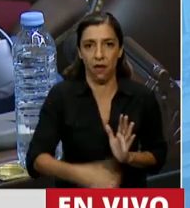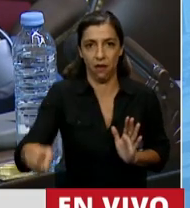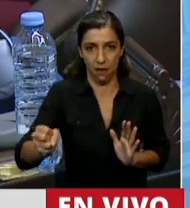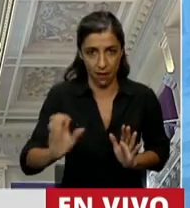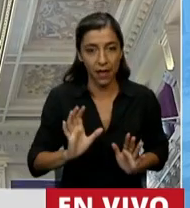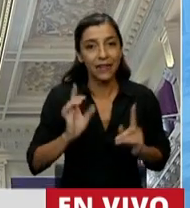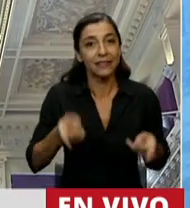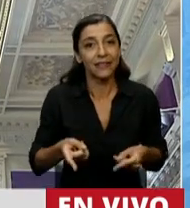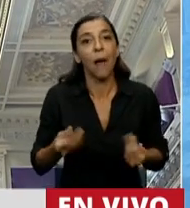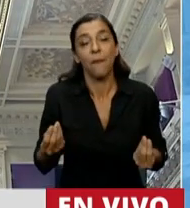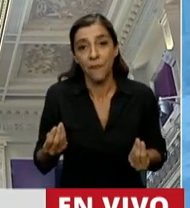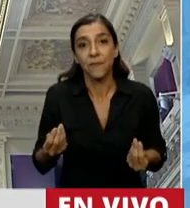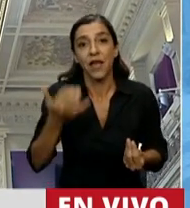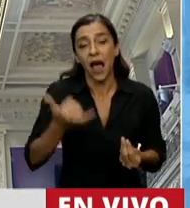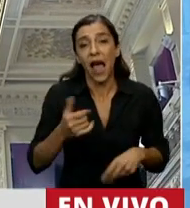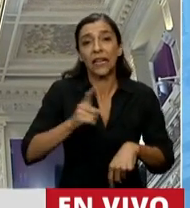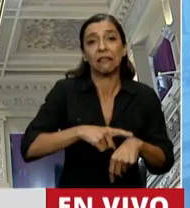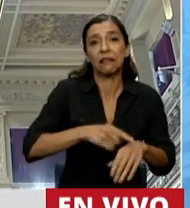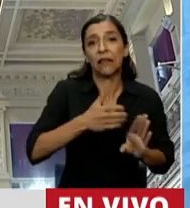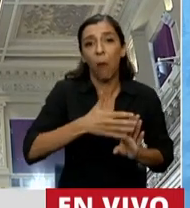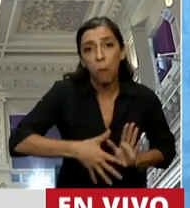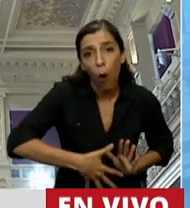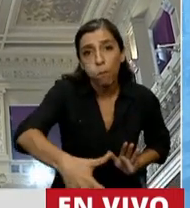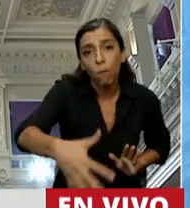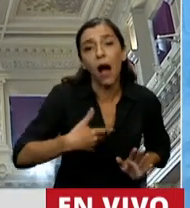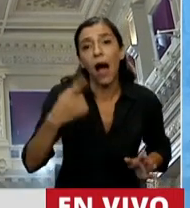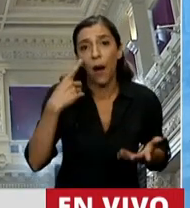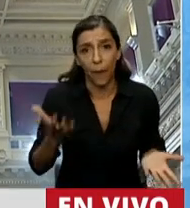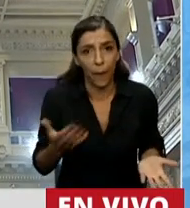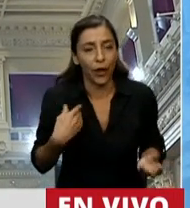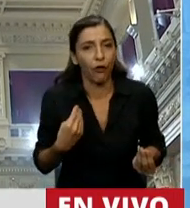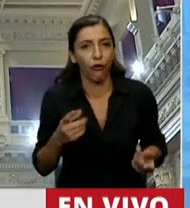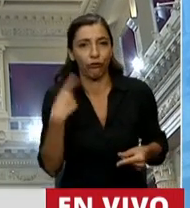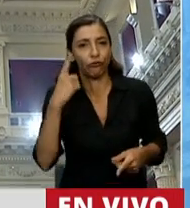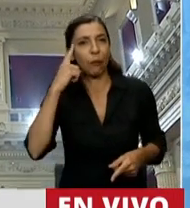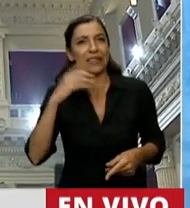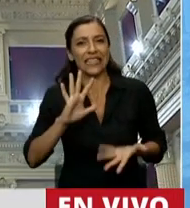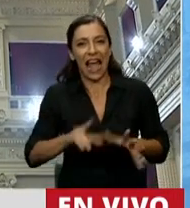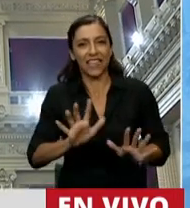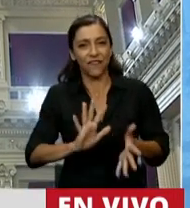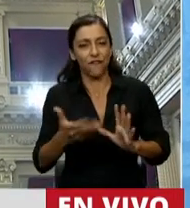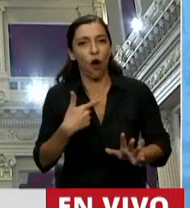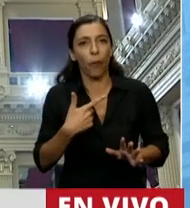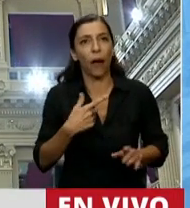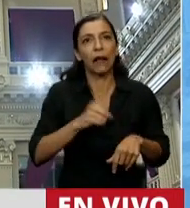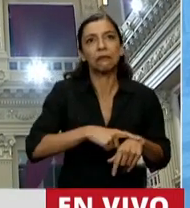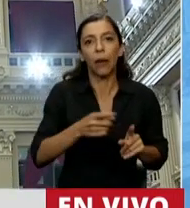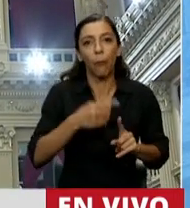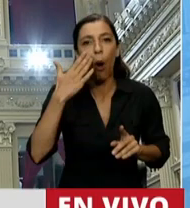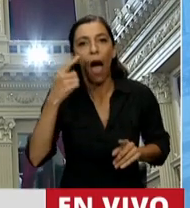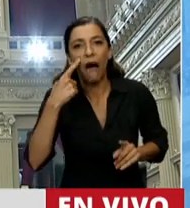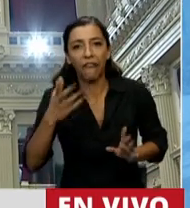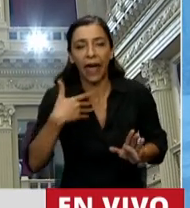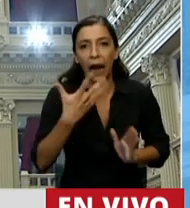es un esquema compatible con el marco de constitucionalidad que tiene nuestro país. De arranque